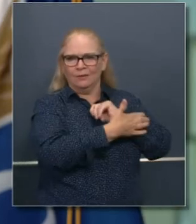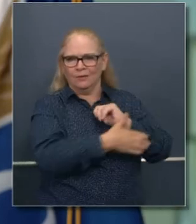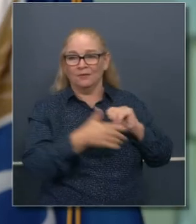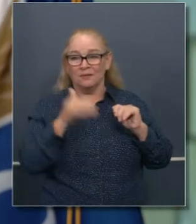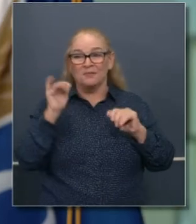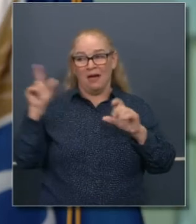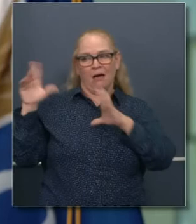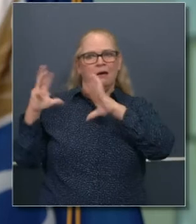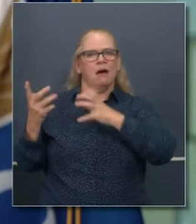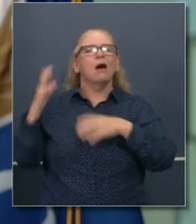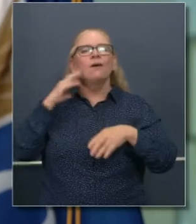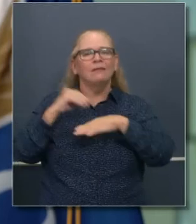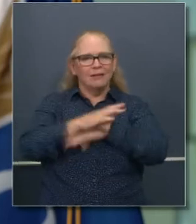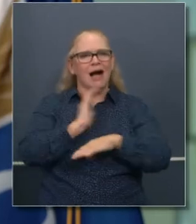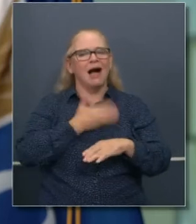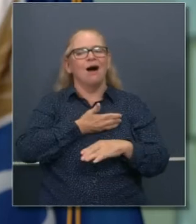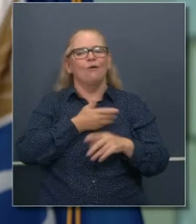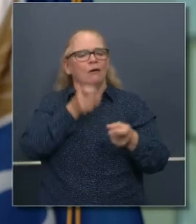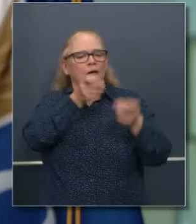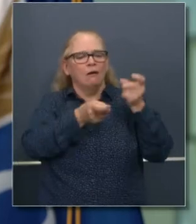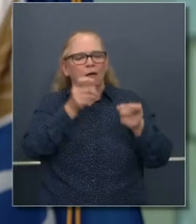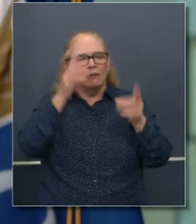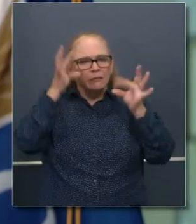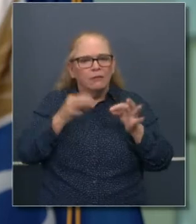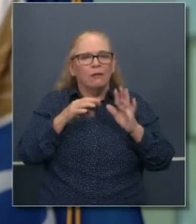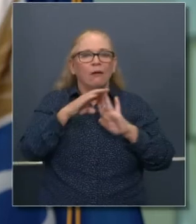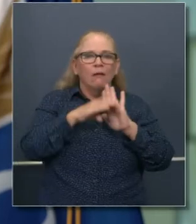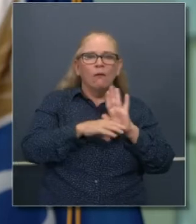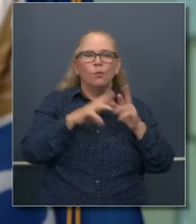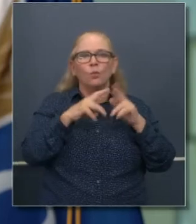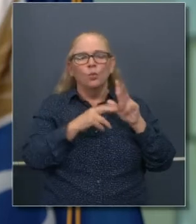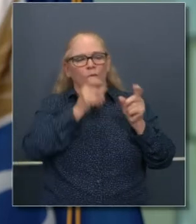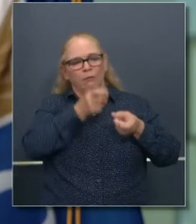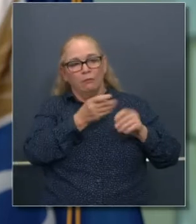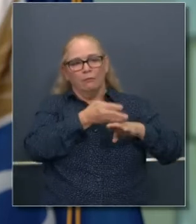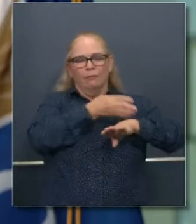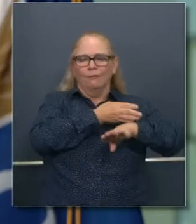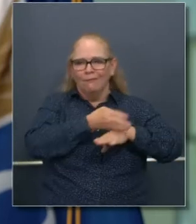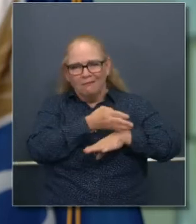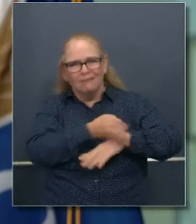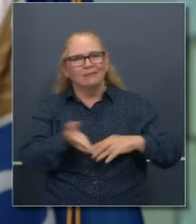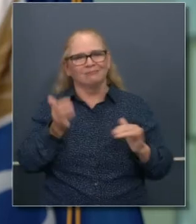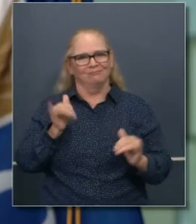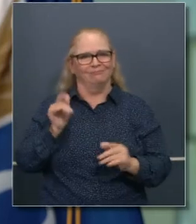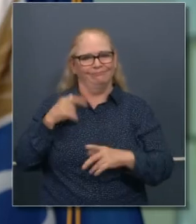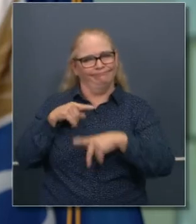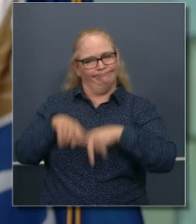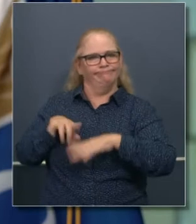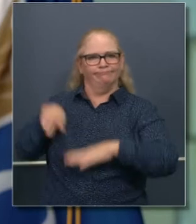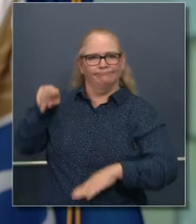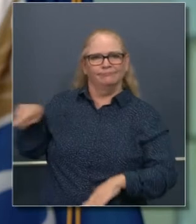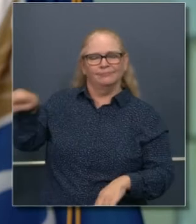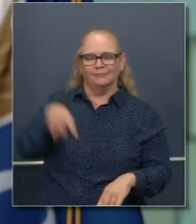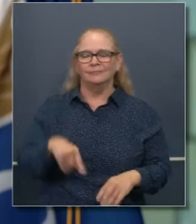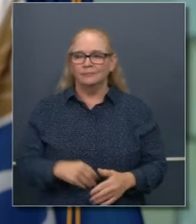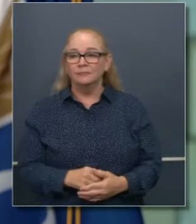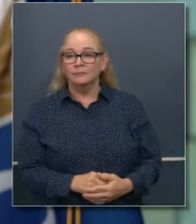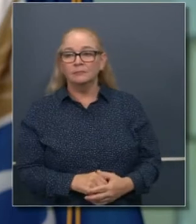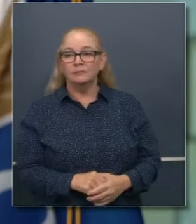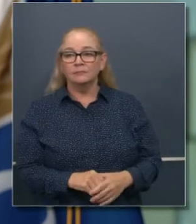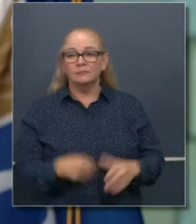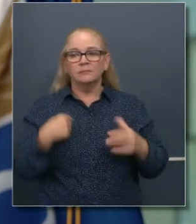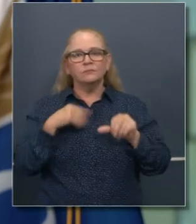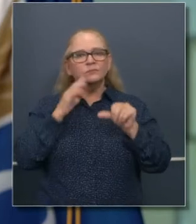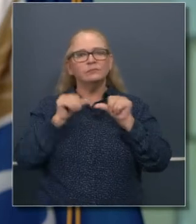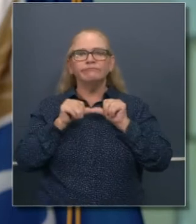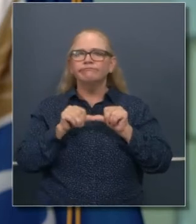guías sectoriales que han sido proporcionando. Es un esfuerzo conjunto con mucho más enfoque, más intención,